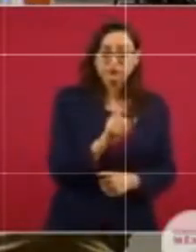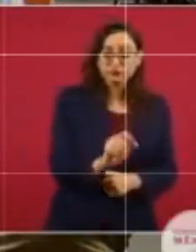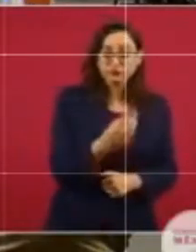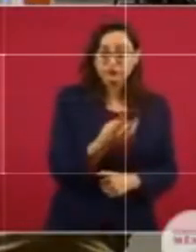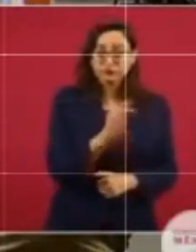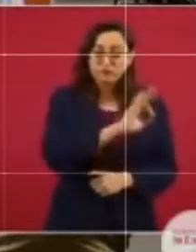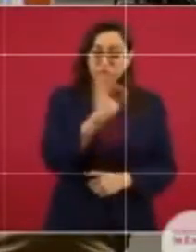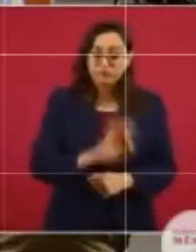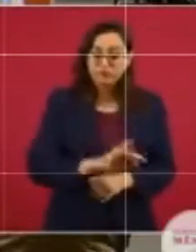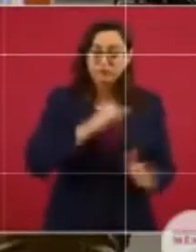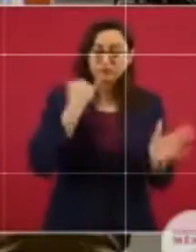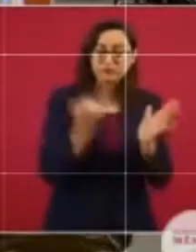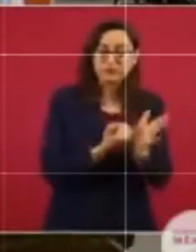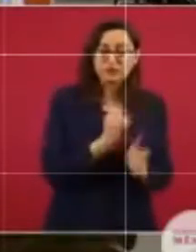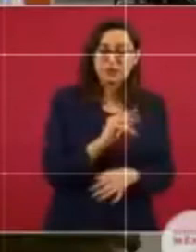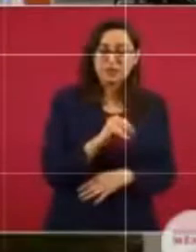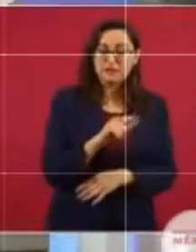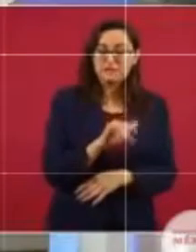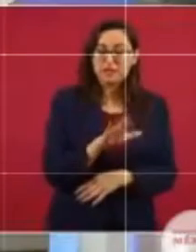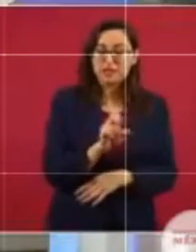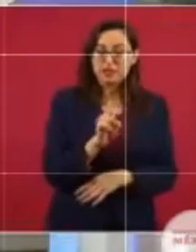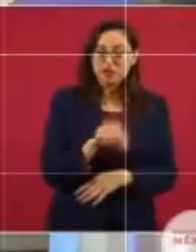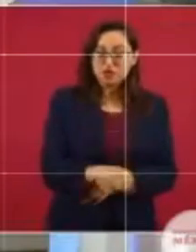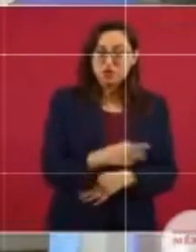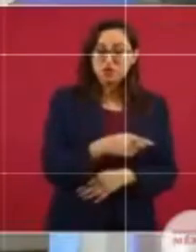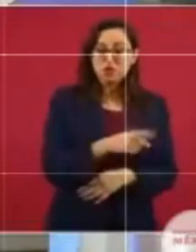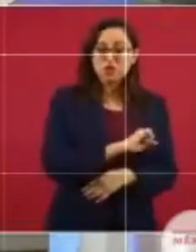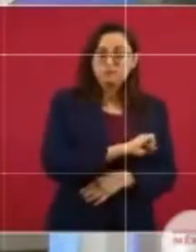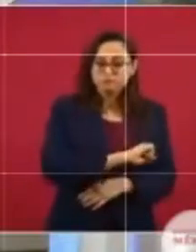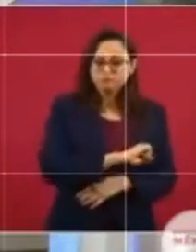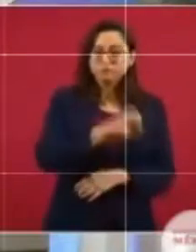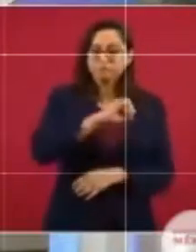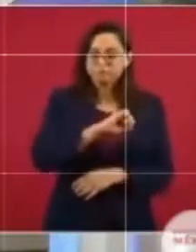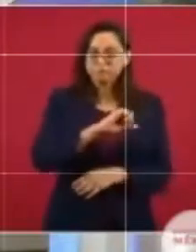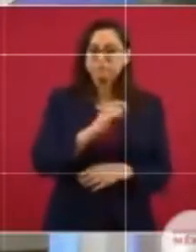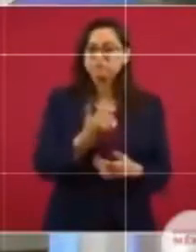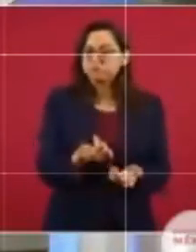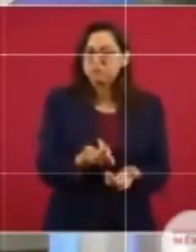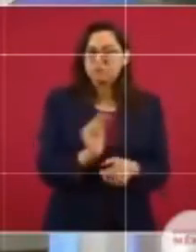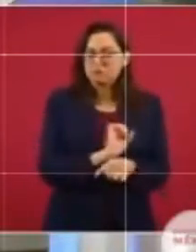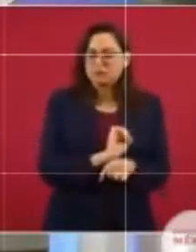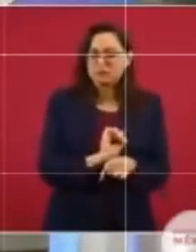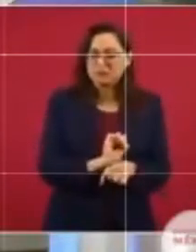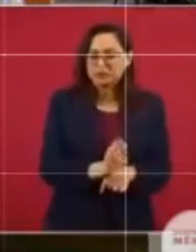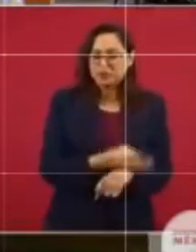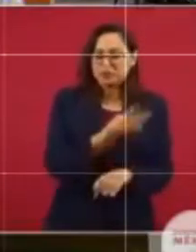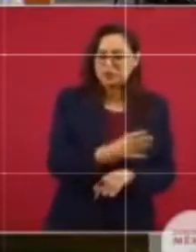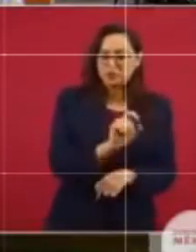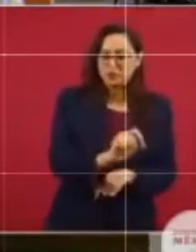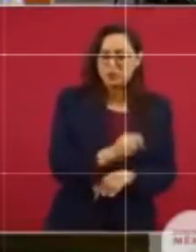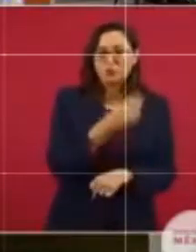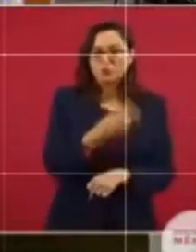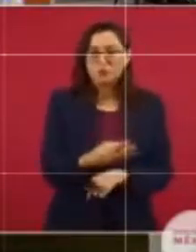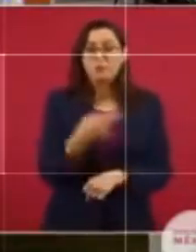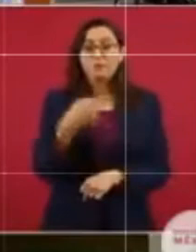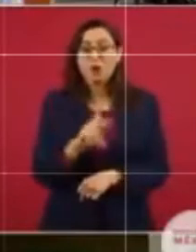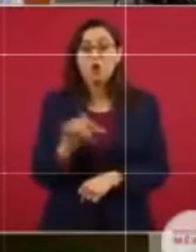la inflación hoy día la gasolina y mañana